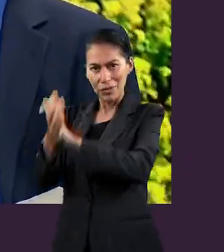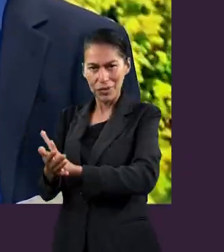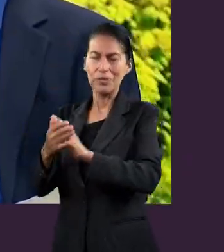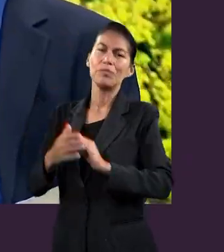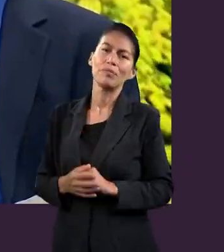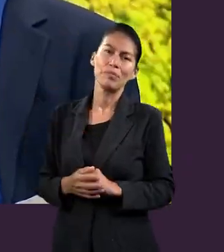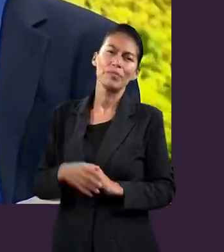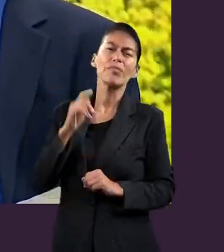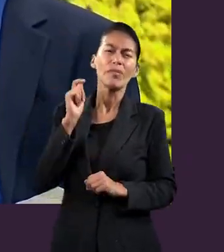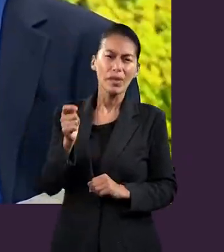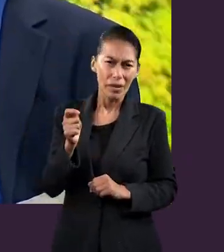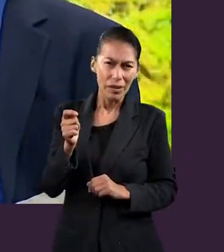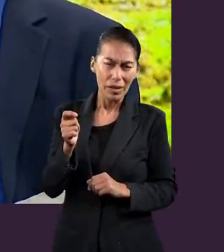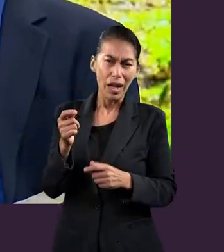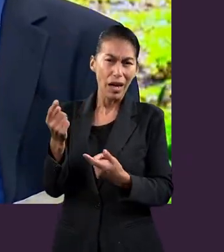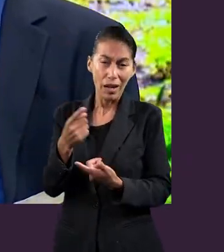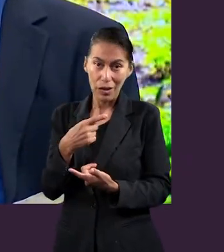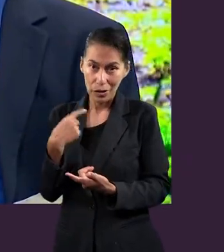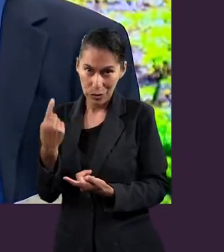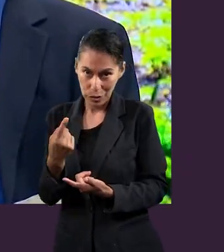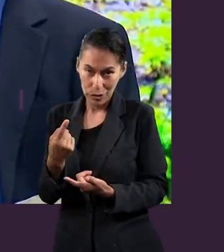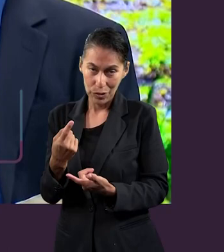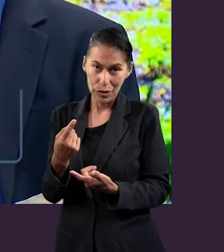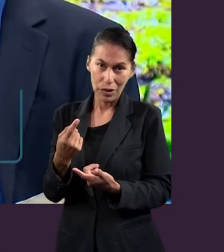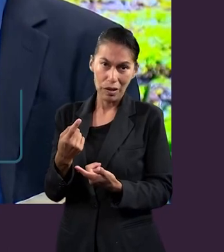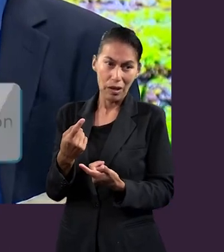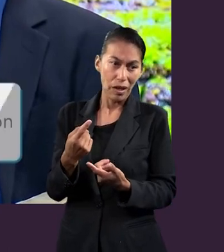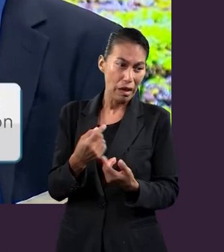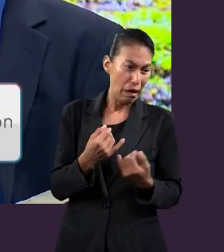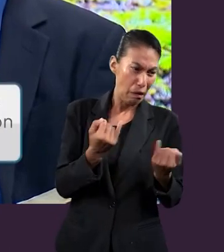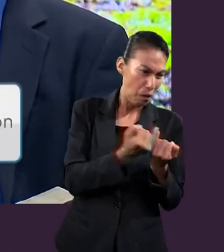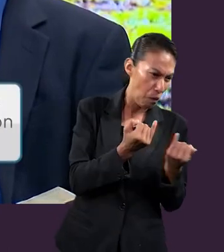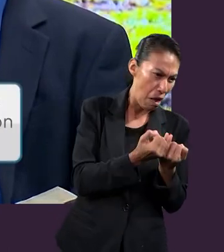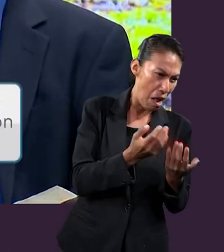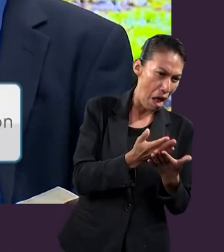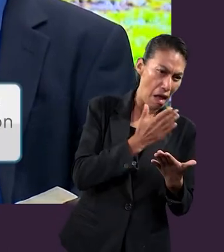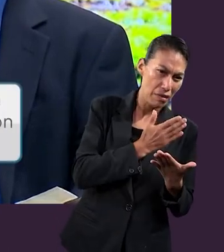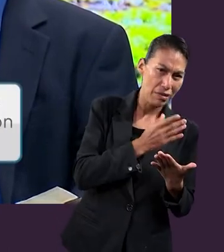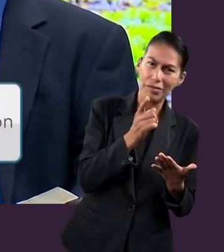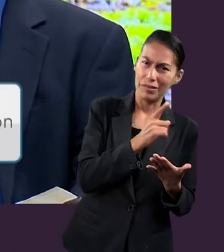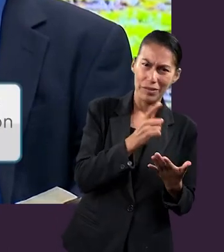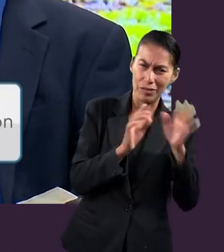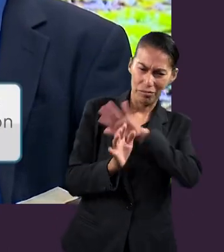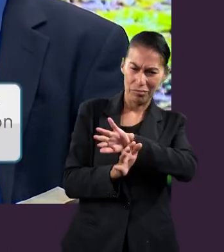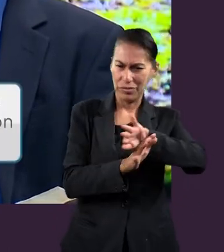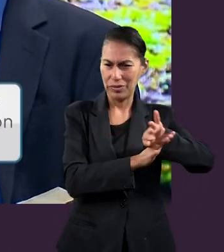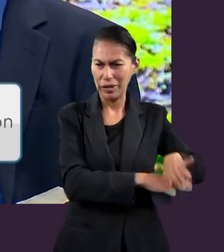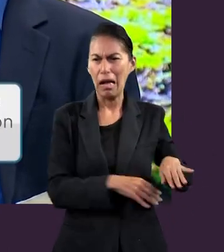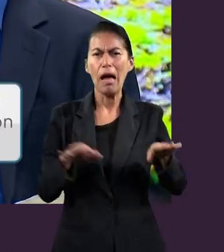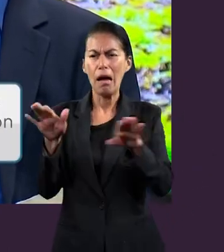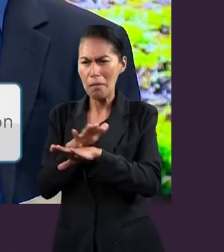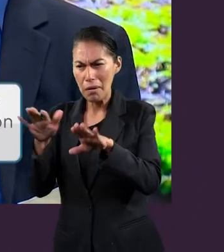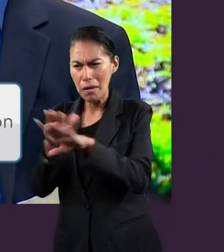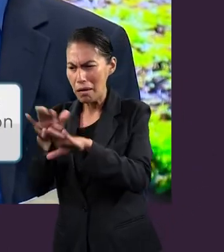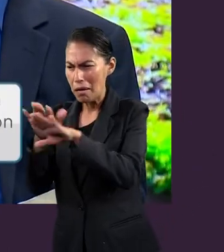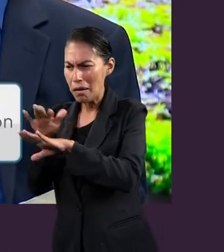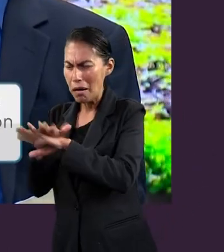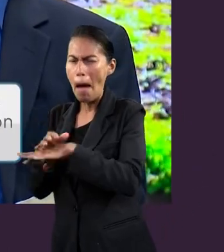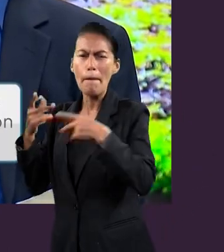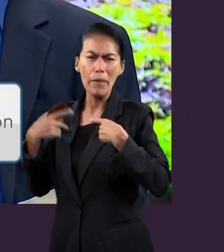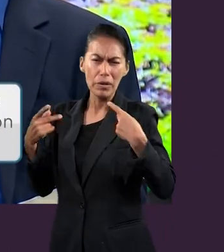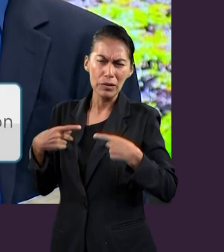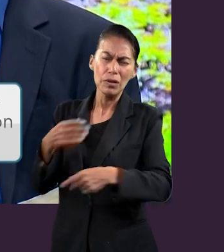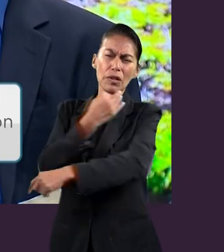Jesús. Esto significa que nosotros debemos cambiar totalmente nuestra forma de ser en el hogar,